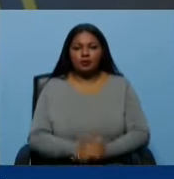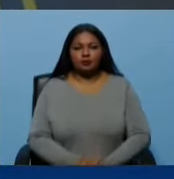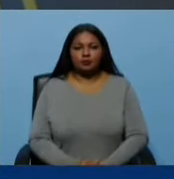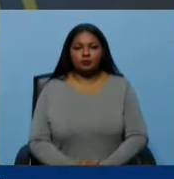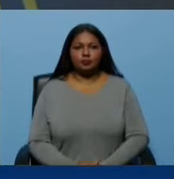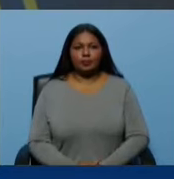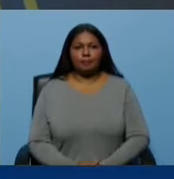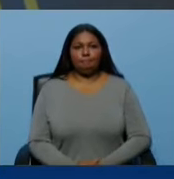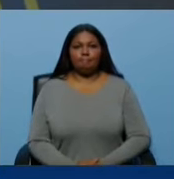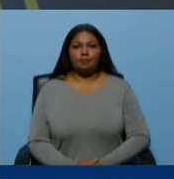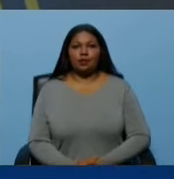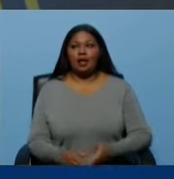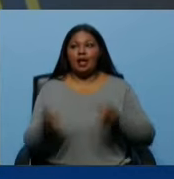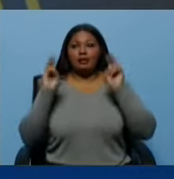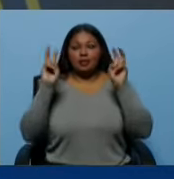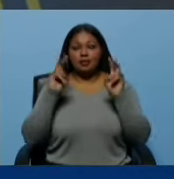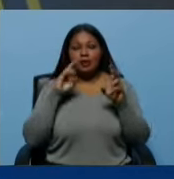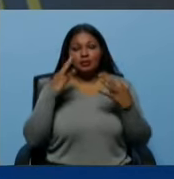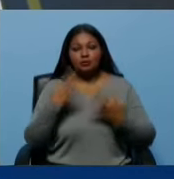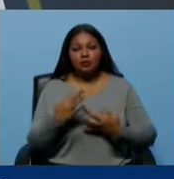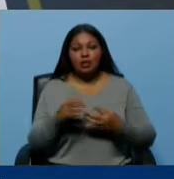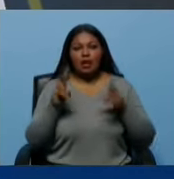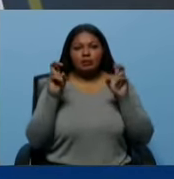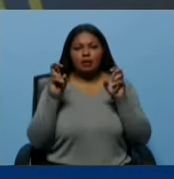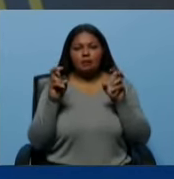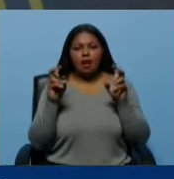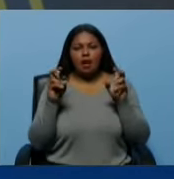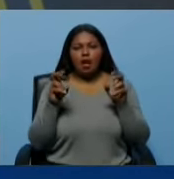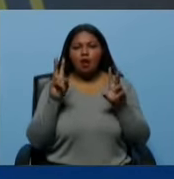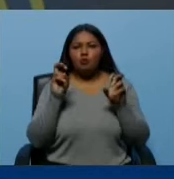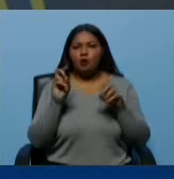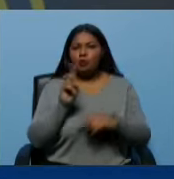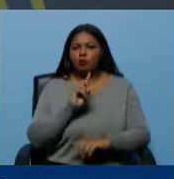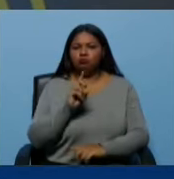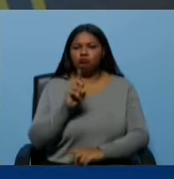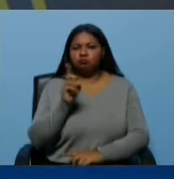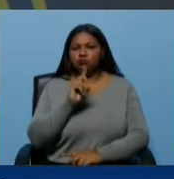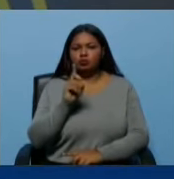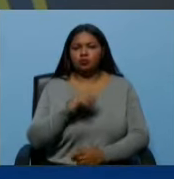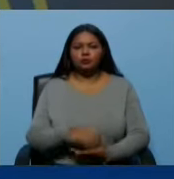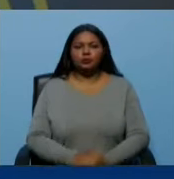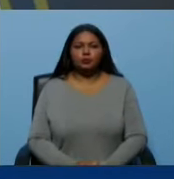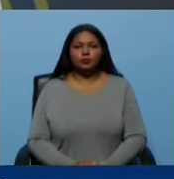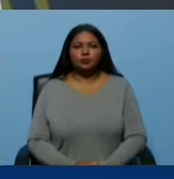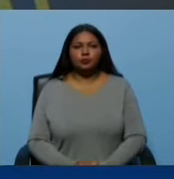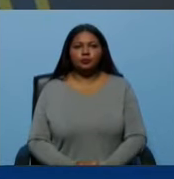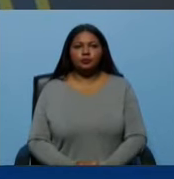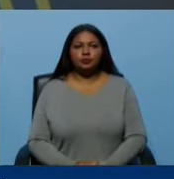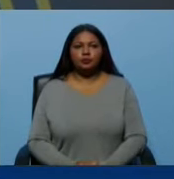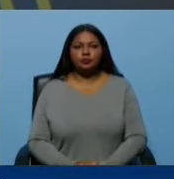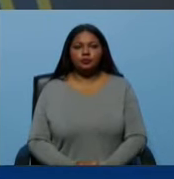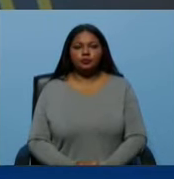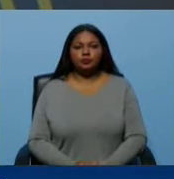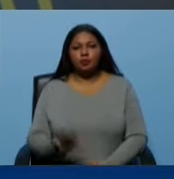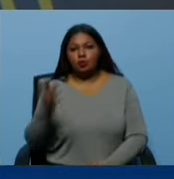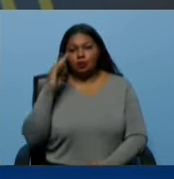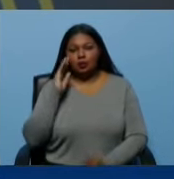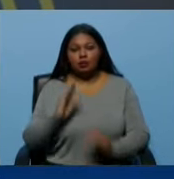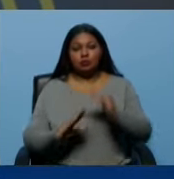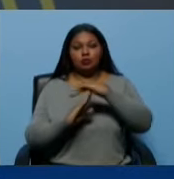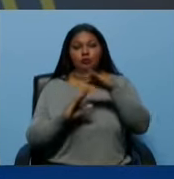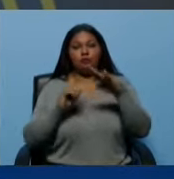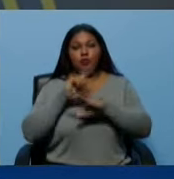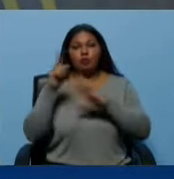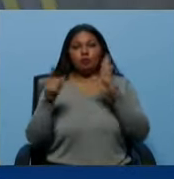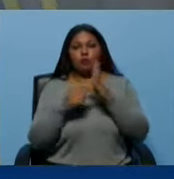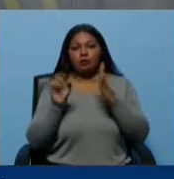El tema de la ciberseguridad no es un tema nuevo. En el 2017 hubo un ataque al Estado de Estonia que prácticamente paralizó por